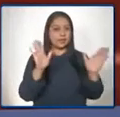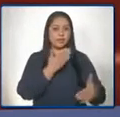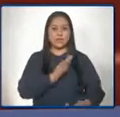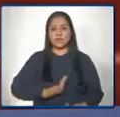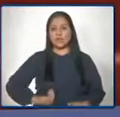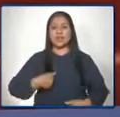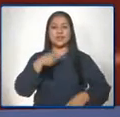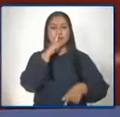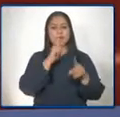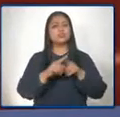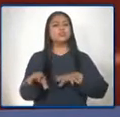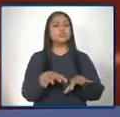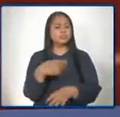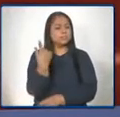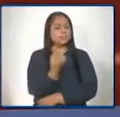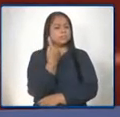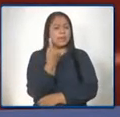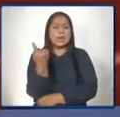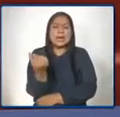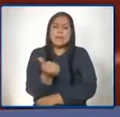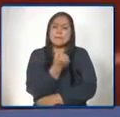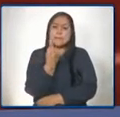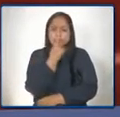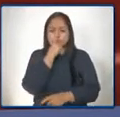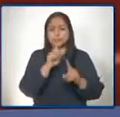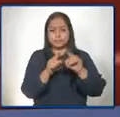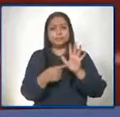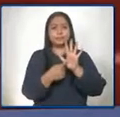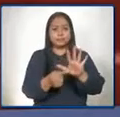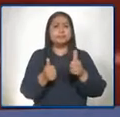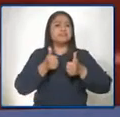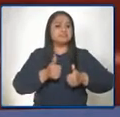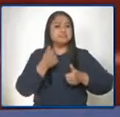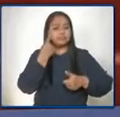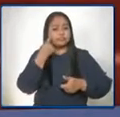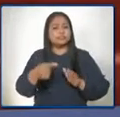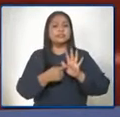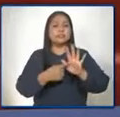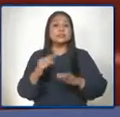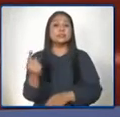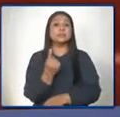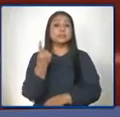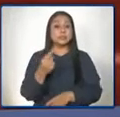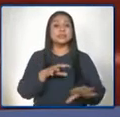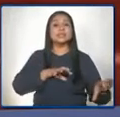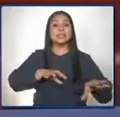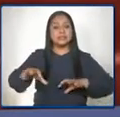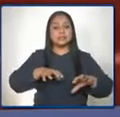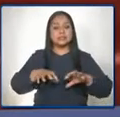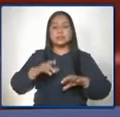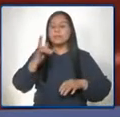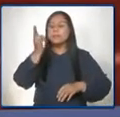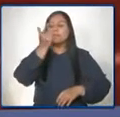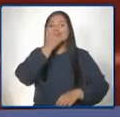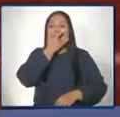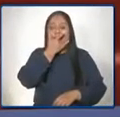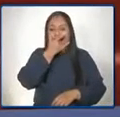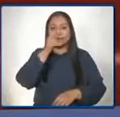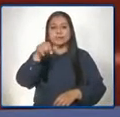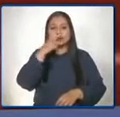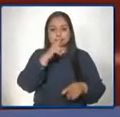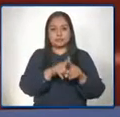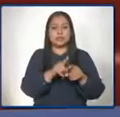exitosa que fue presentada por el ministerio de educación como una de las primeras cien actividad perdón una de las primeras